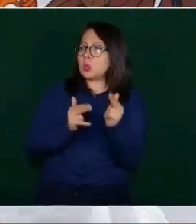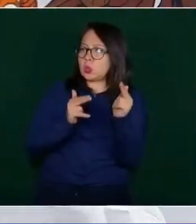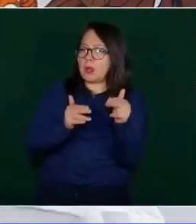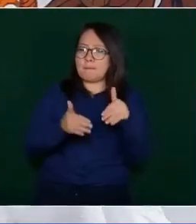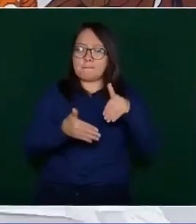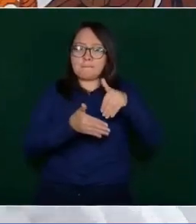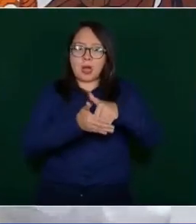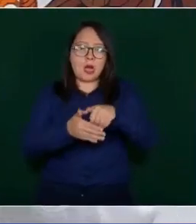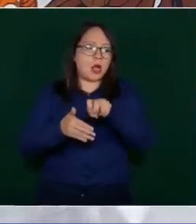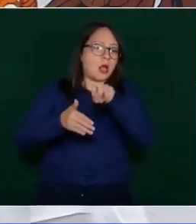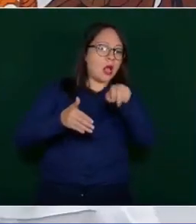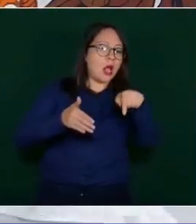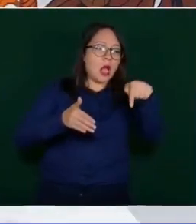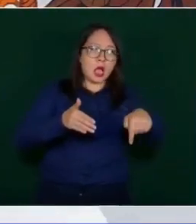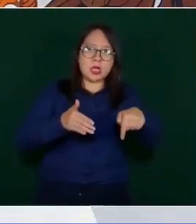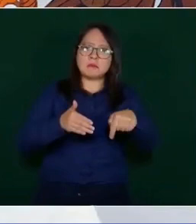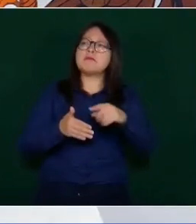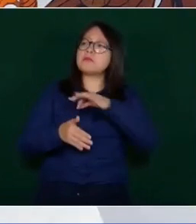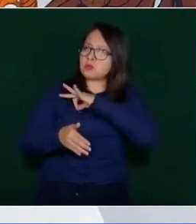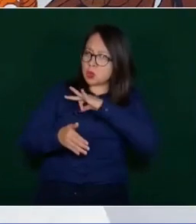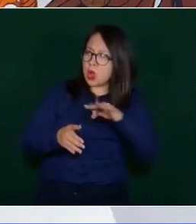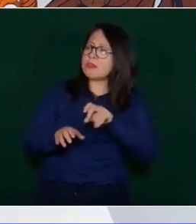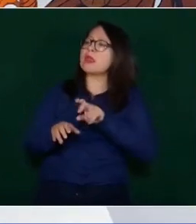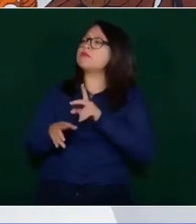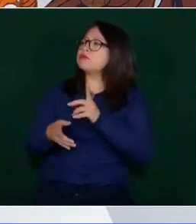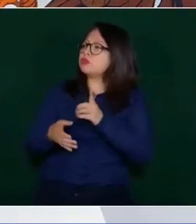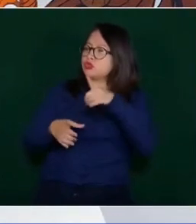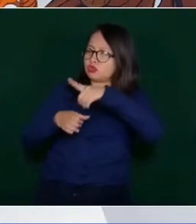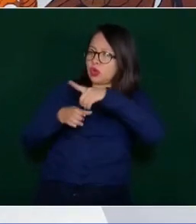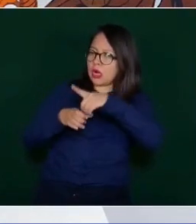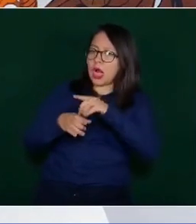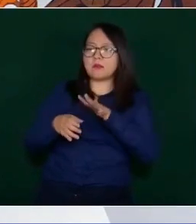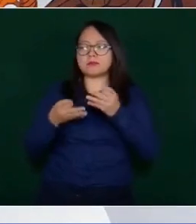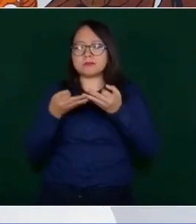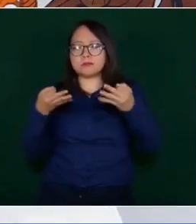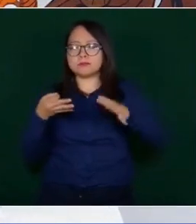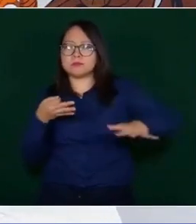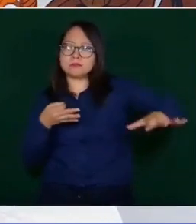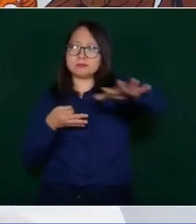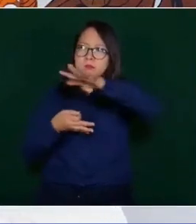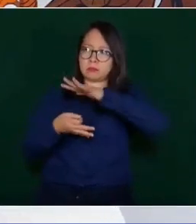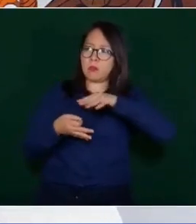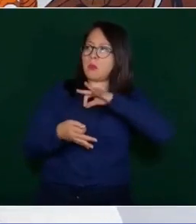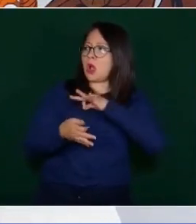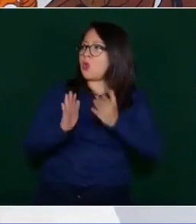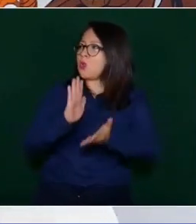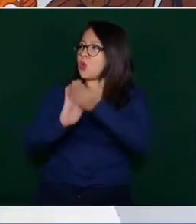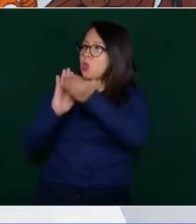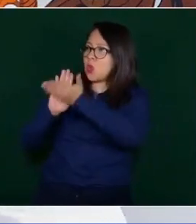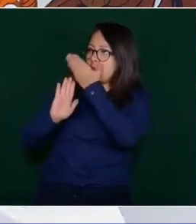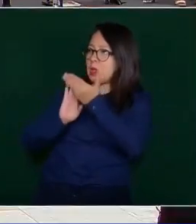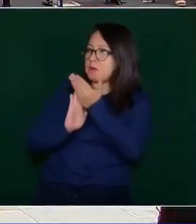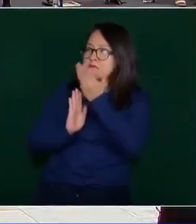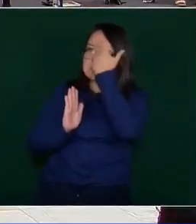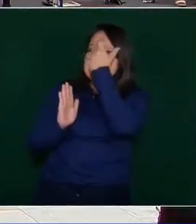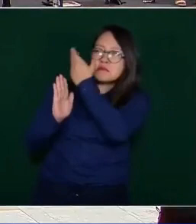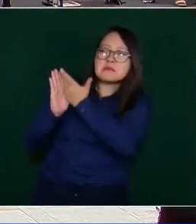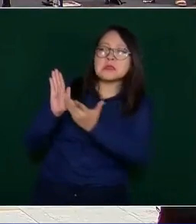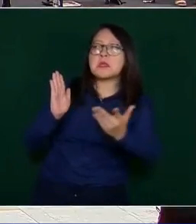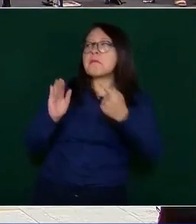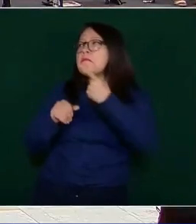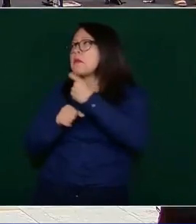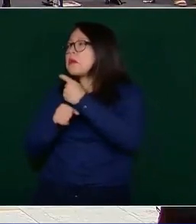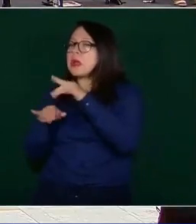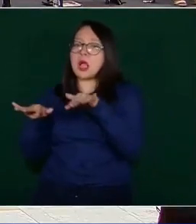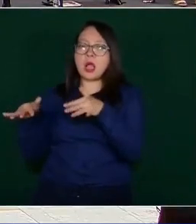comprometen a donar una parte del terreno para que sea que se pudiese construir ahí. El desarrollo en una primera etapa abarca